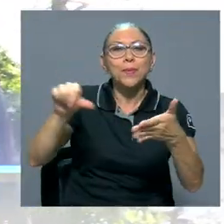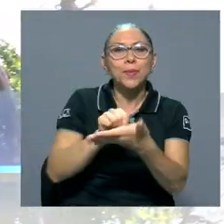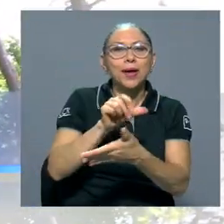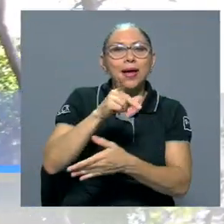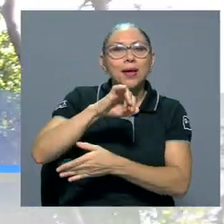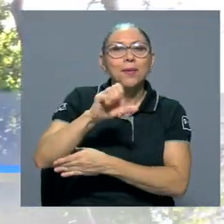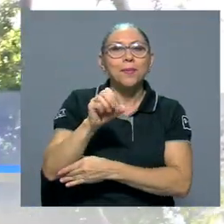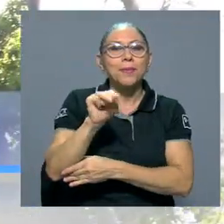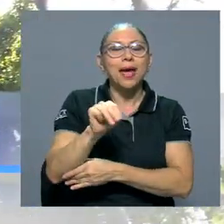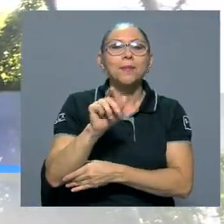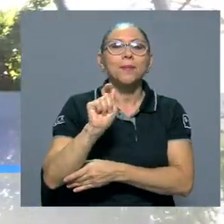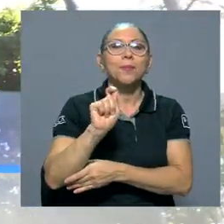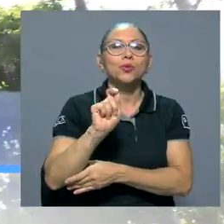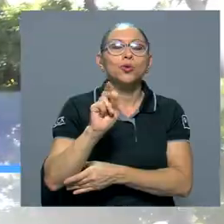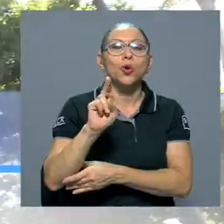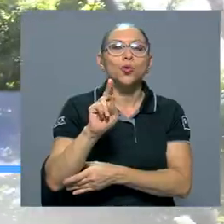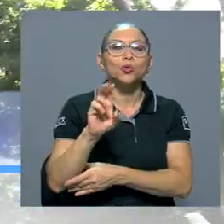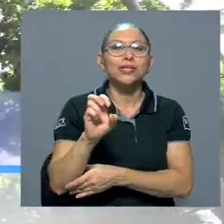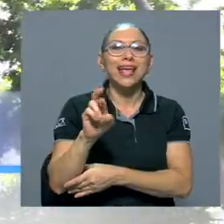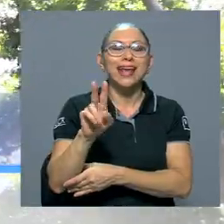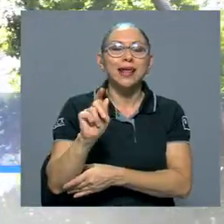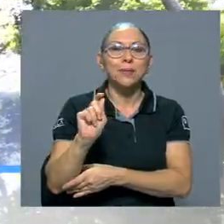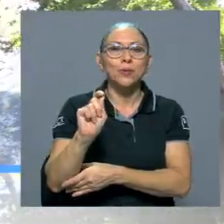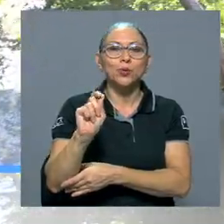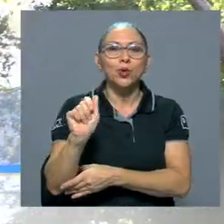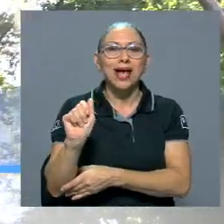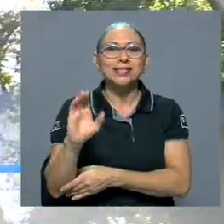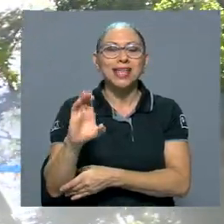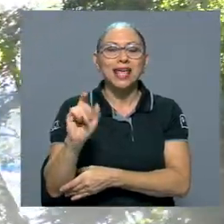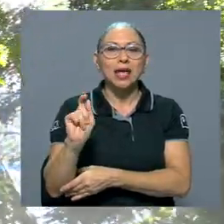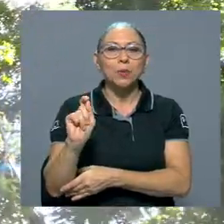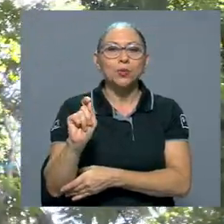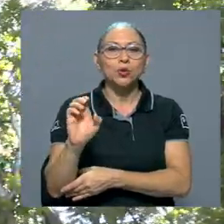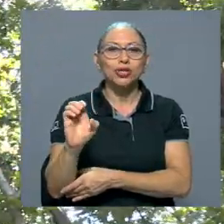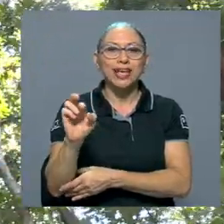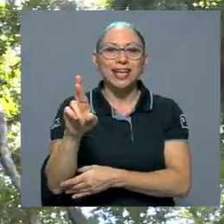web www.piam.ucr.ac.cr.